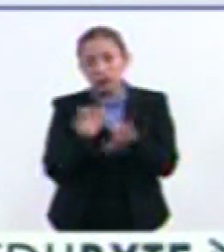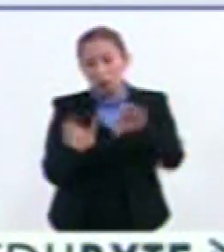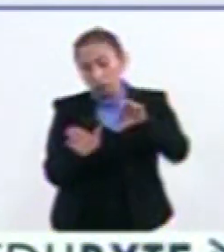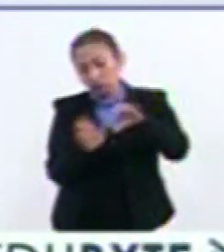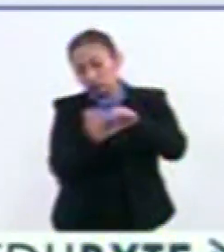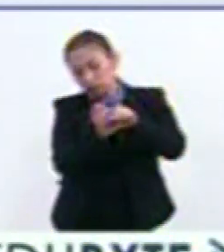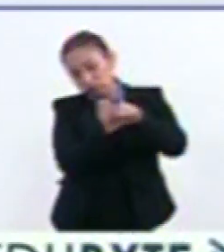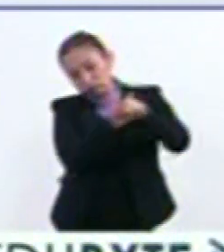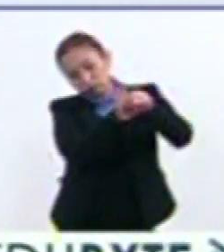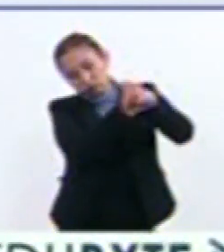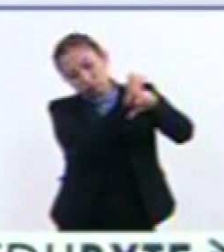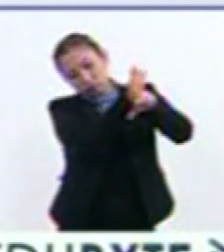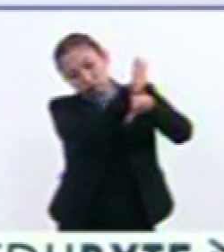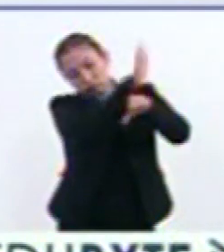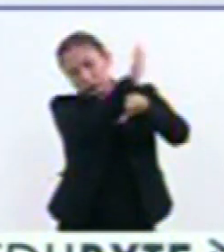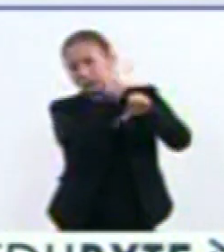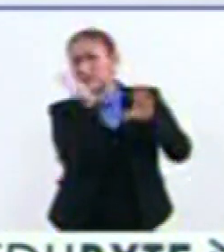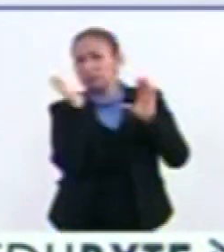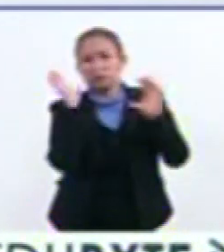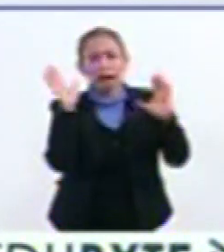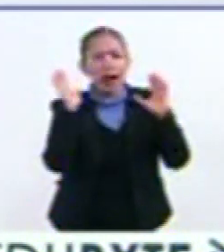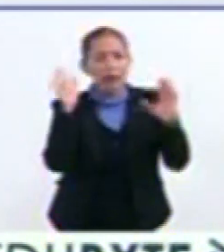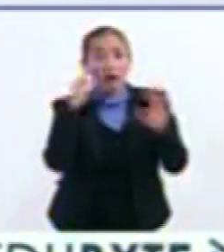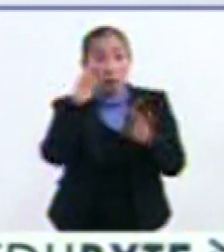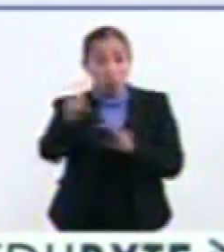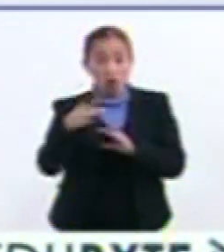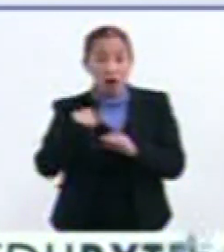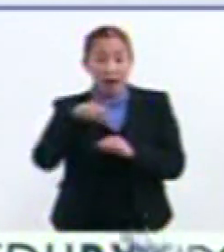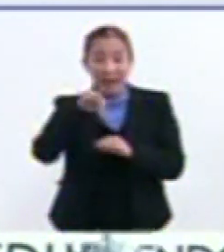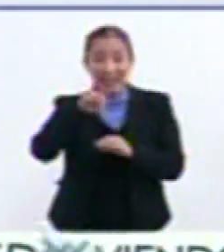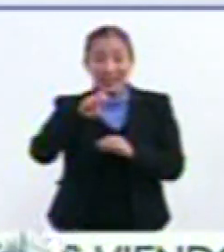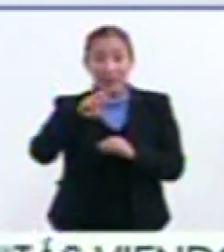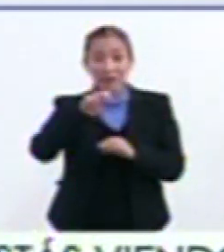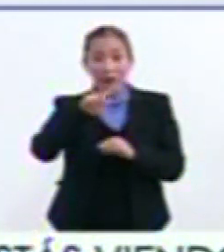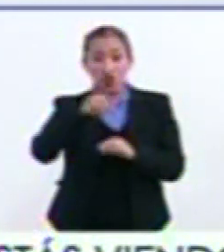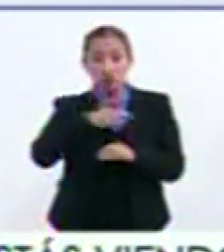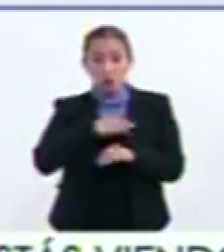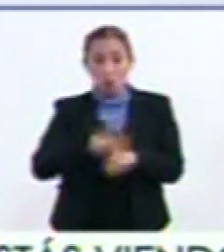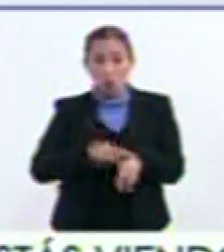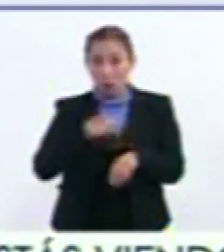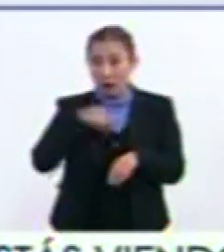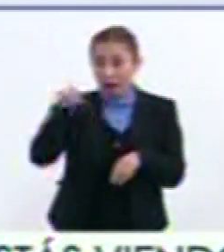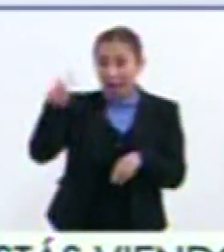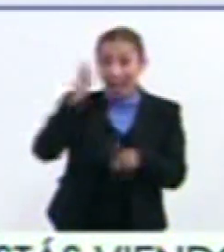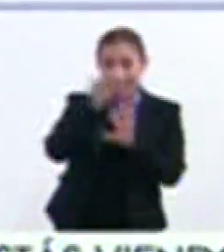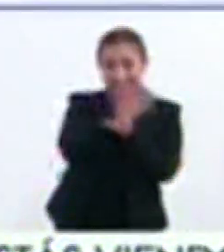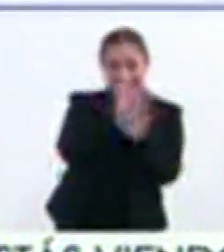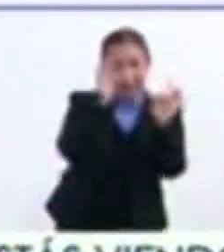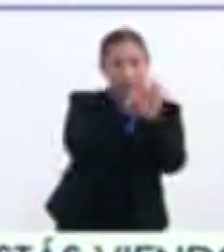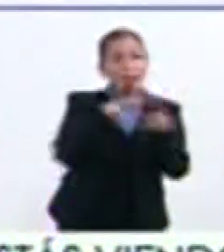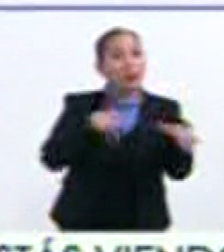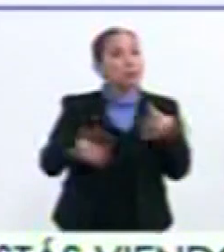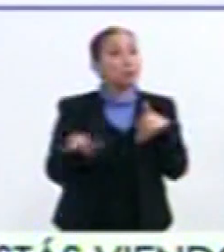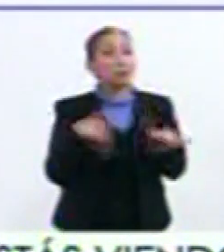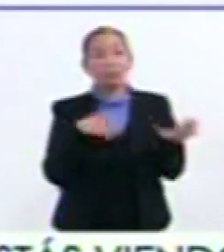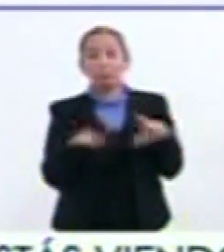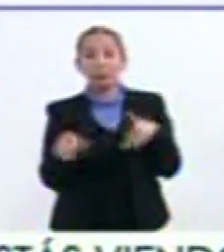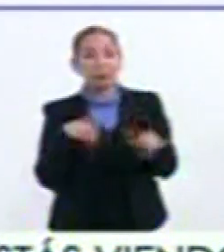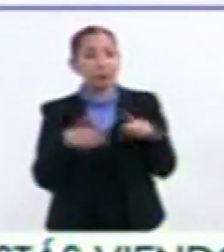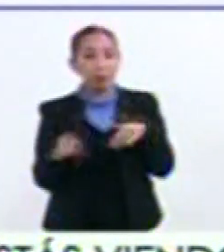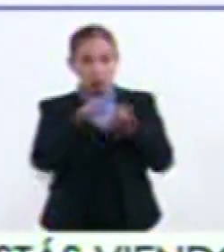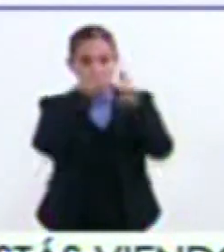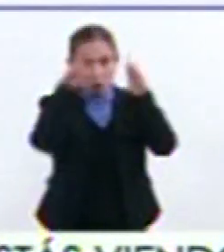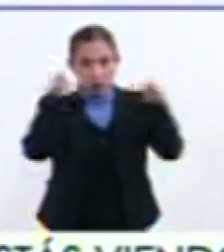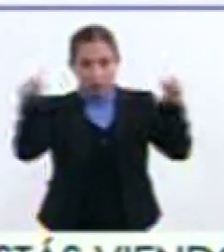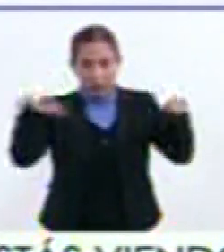A salir Para nosotros fue extraordinario En el nevado de Toluca Porque antes del eclipse Podíamos caminar En la